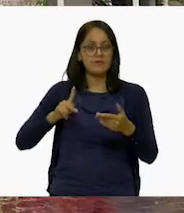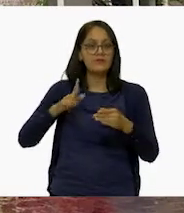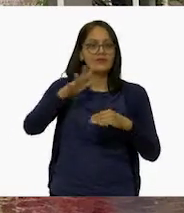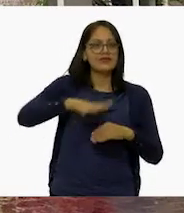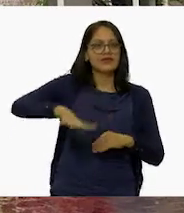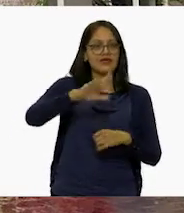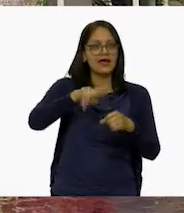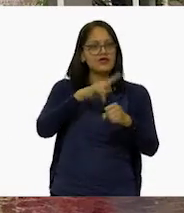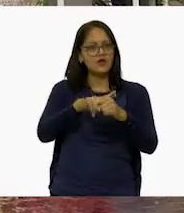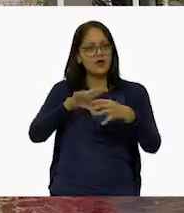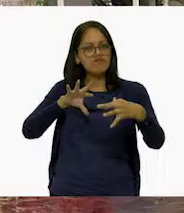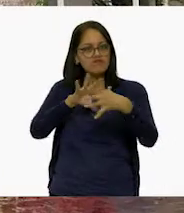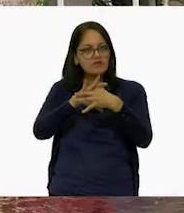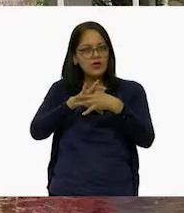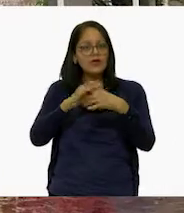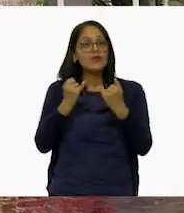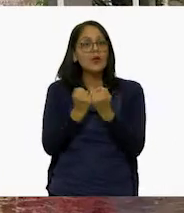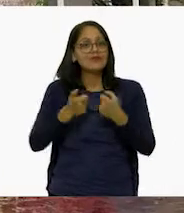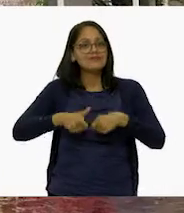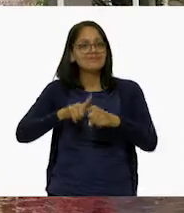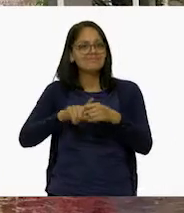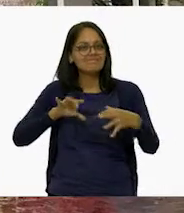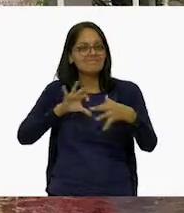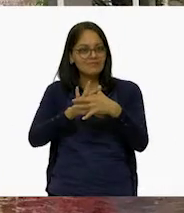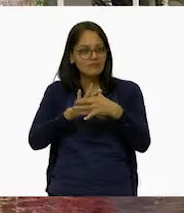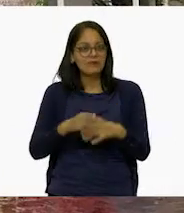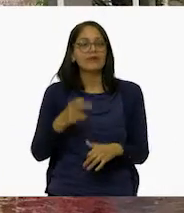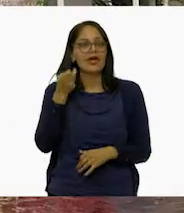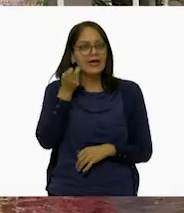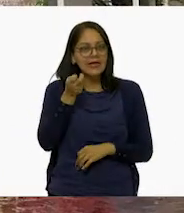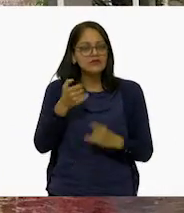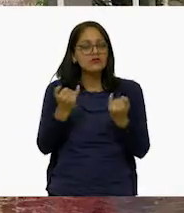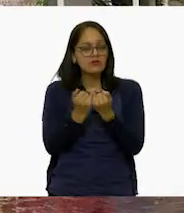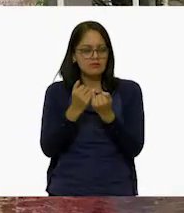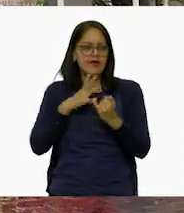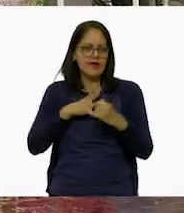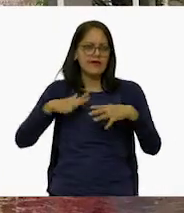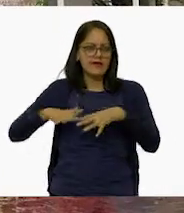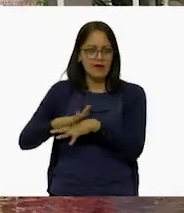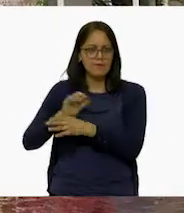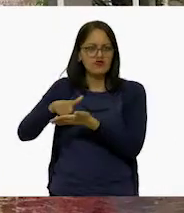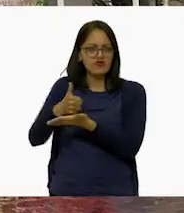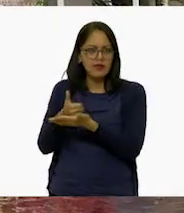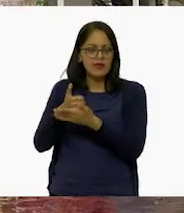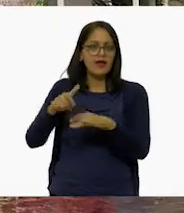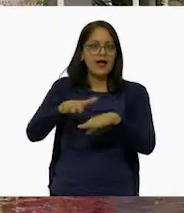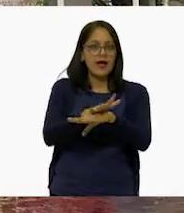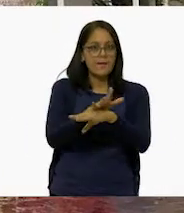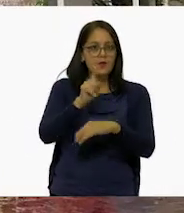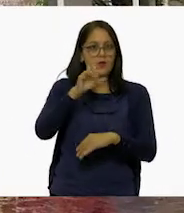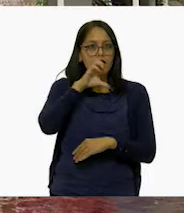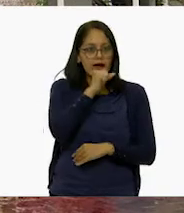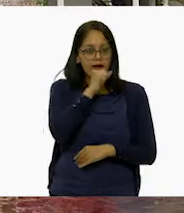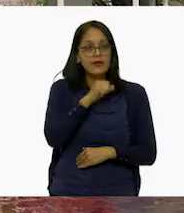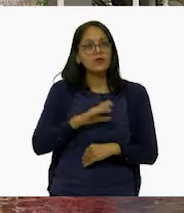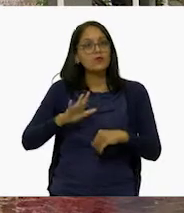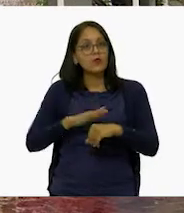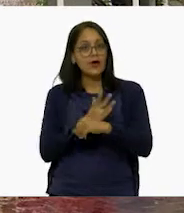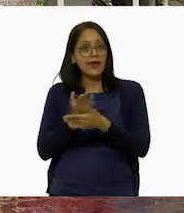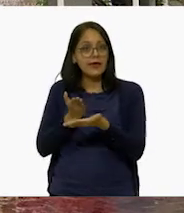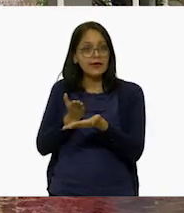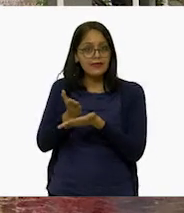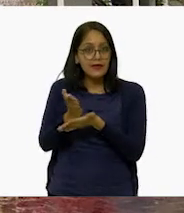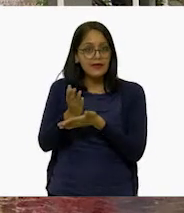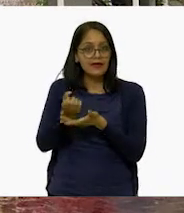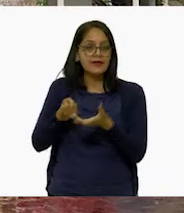medio natural y social. En este caso, hubo cambios en ambas ciudades de salida y de entrada.